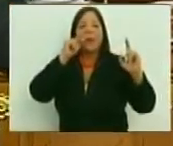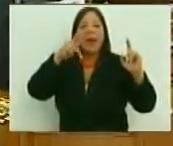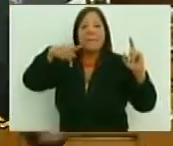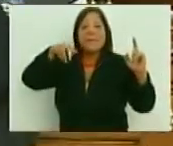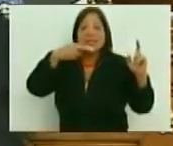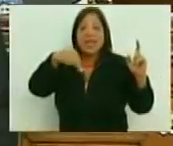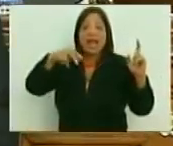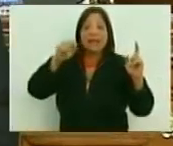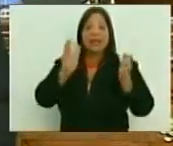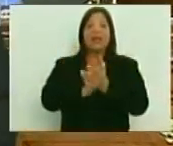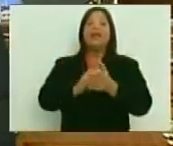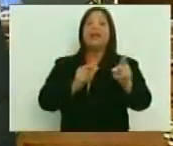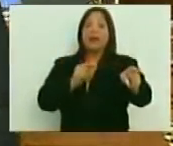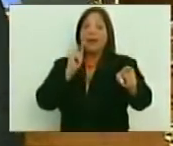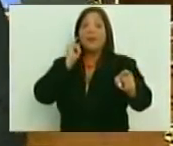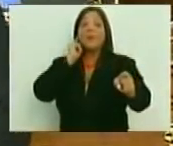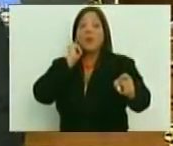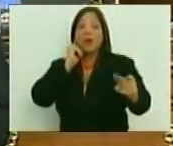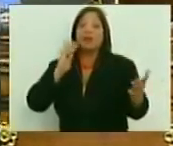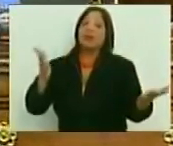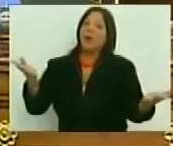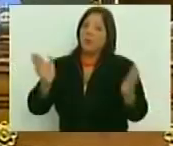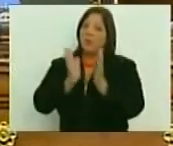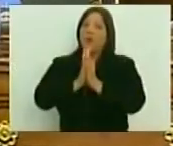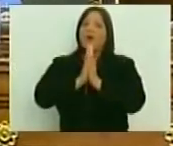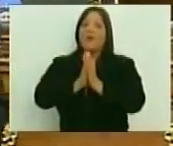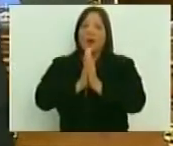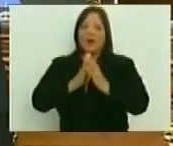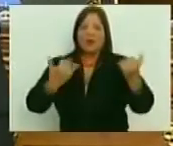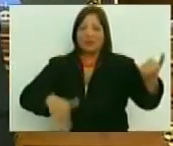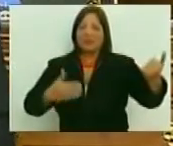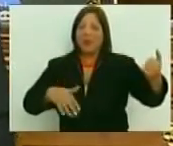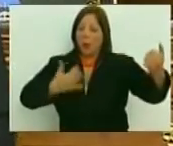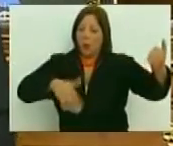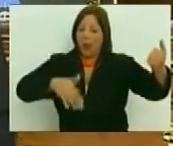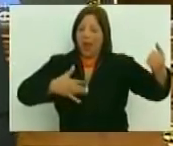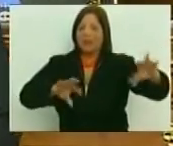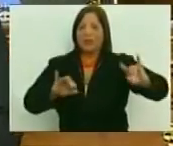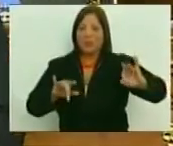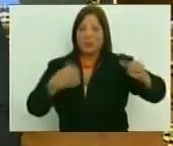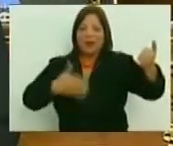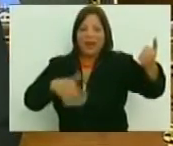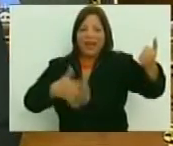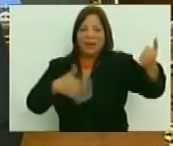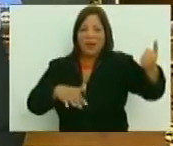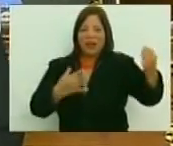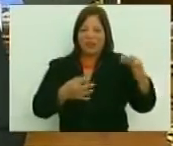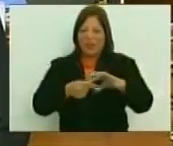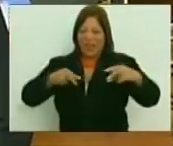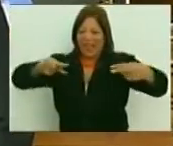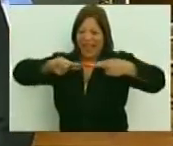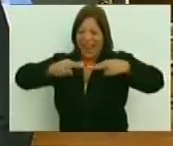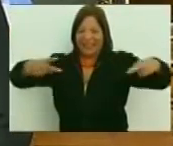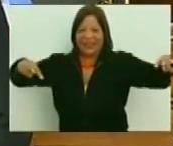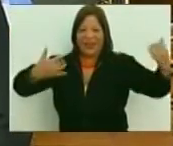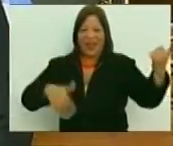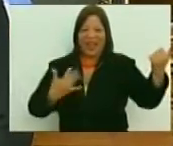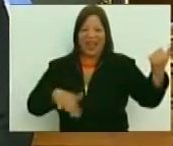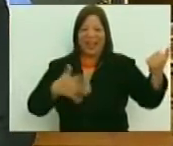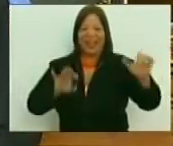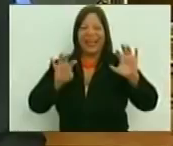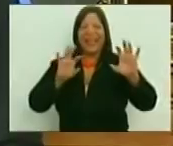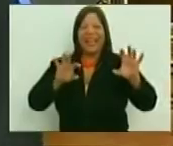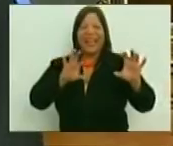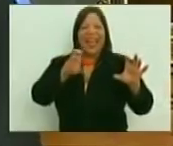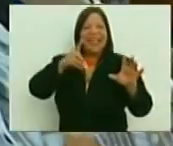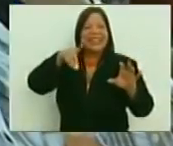Esta señorita que está aquí también, Adán, que no quería que existiera el cuatro eléctrico, te lo llevé para tu casa y tocamos con un cuatro eléctrico. ¿Ah? Darío